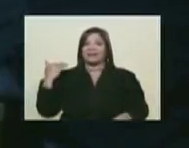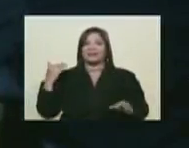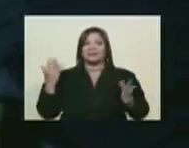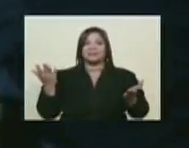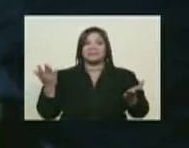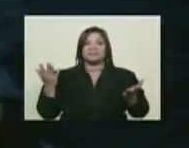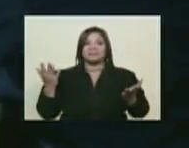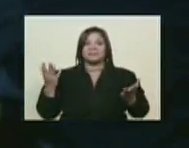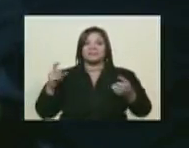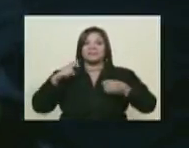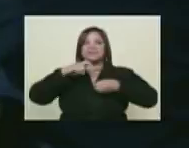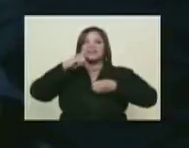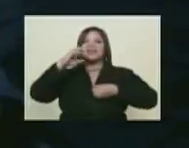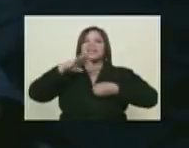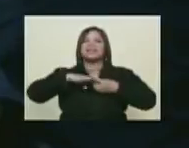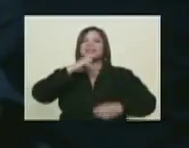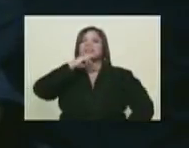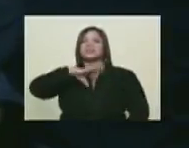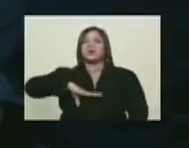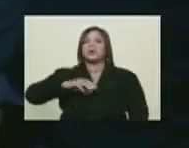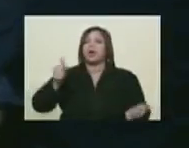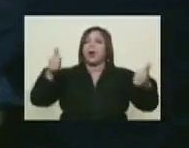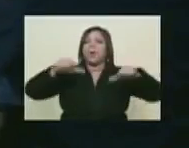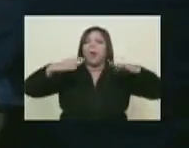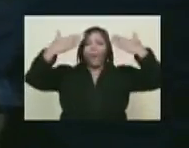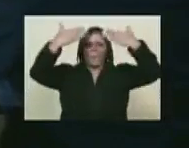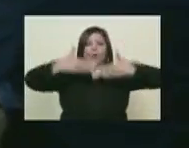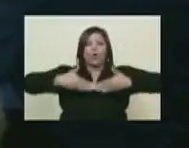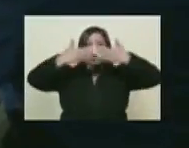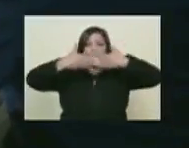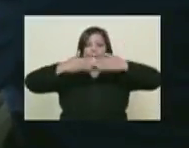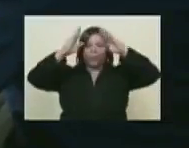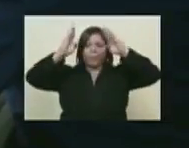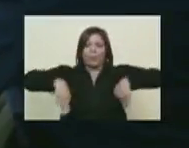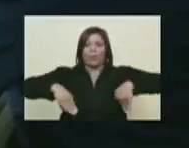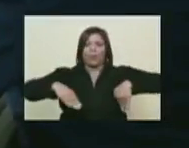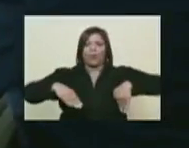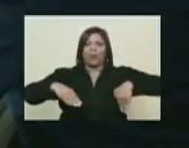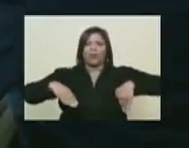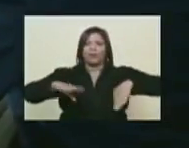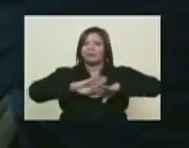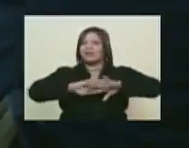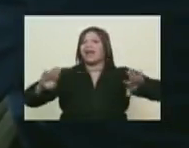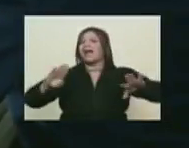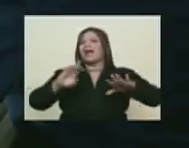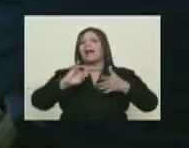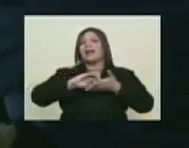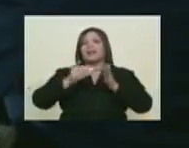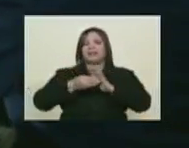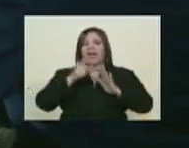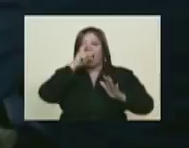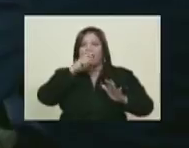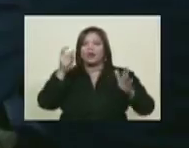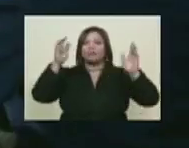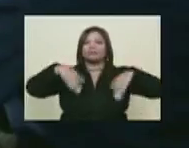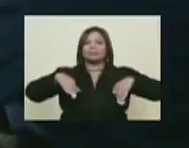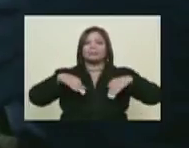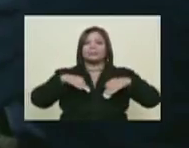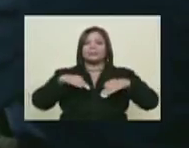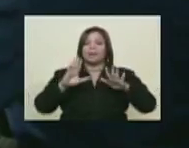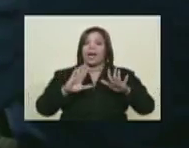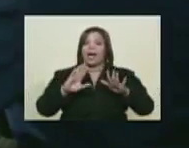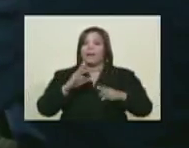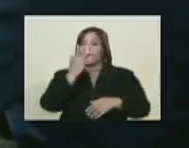nos vincula la historia, bueno, la caída del muro de Berlín, la disolución de la Unión Soviética, pero en el año 92 es la insurgencia del